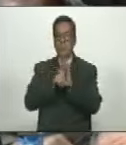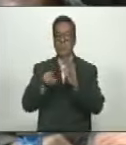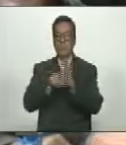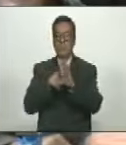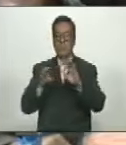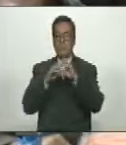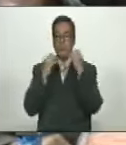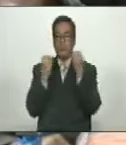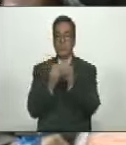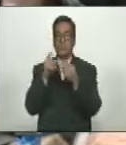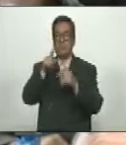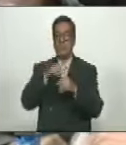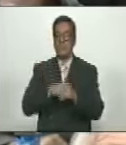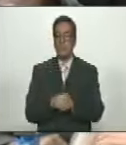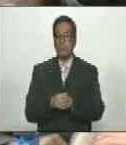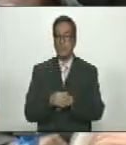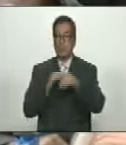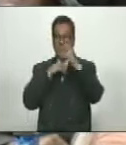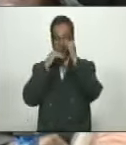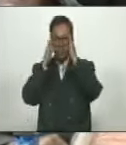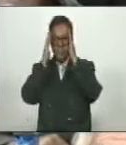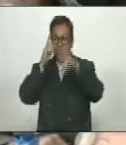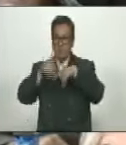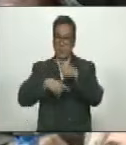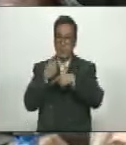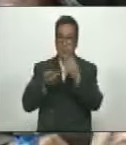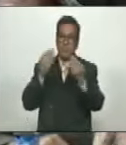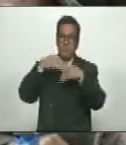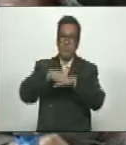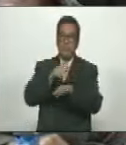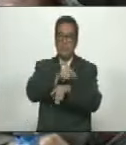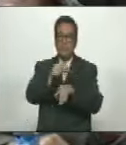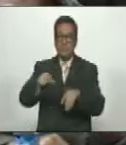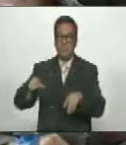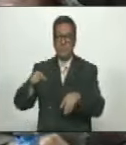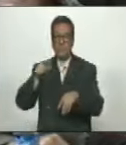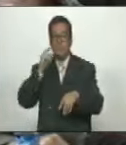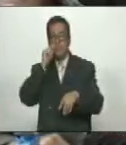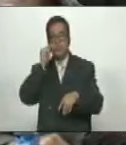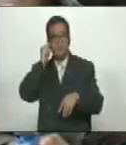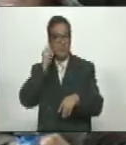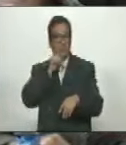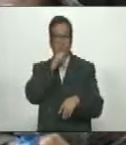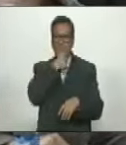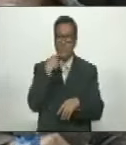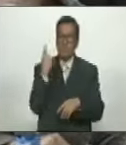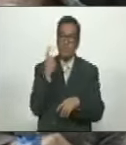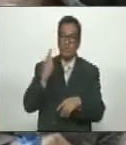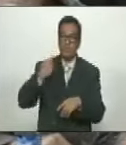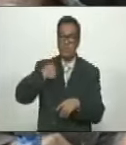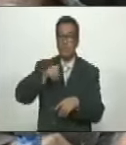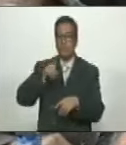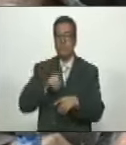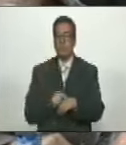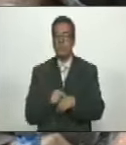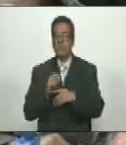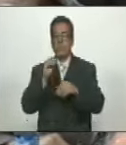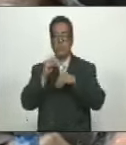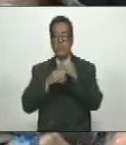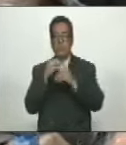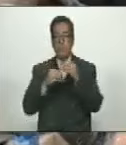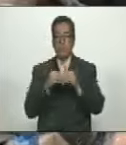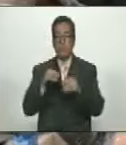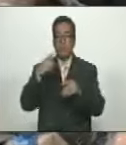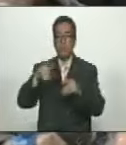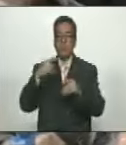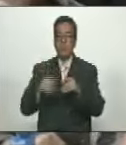Orgánica Para La Atención Y Desarrollo Integral De Las Personas Adultas Mayores Que No Solamente Contempla Los Establecidos